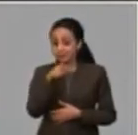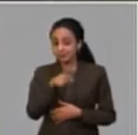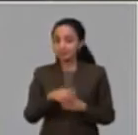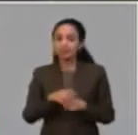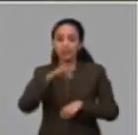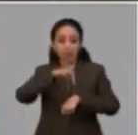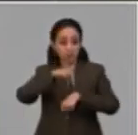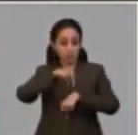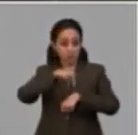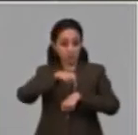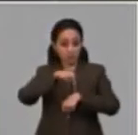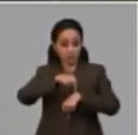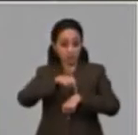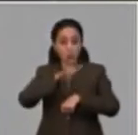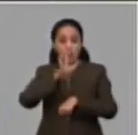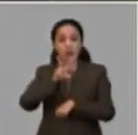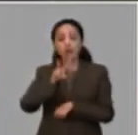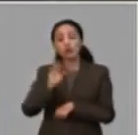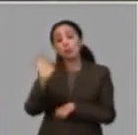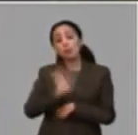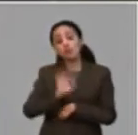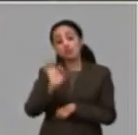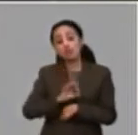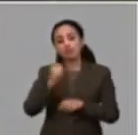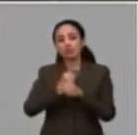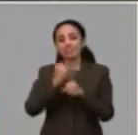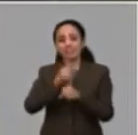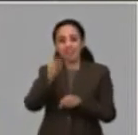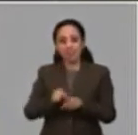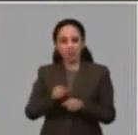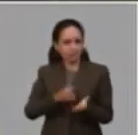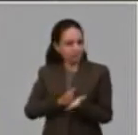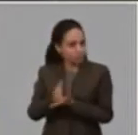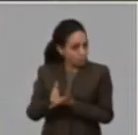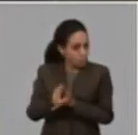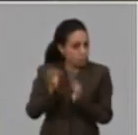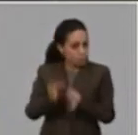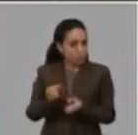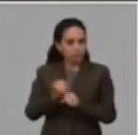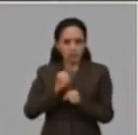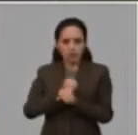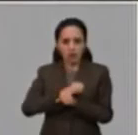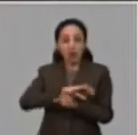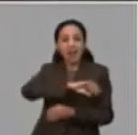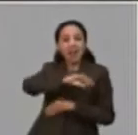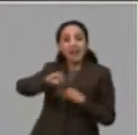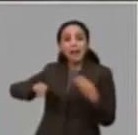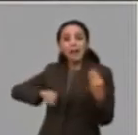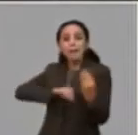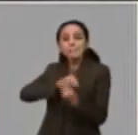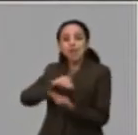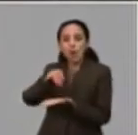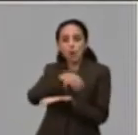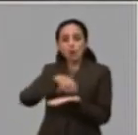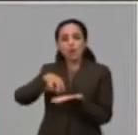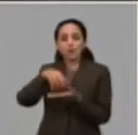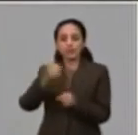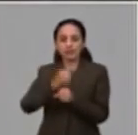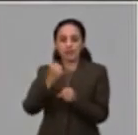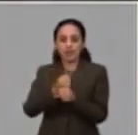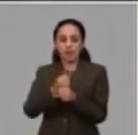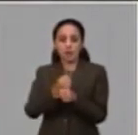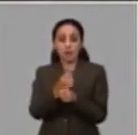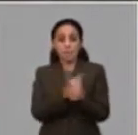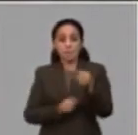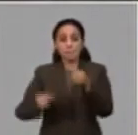estos momentos, el 42% de los trabajadores de interruptos han sido reubicados. ¿Dónde está la prioridad?